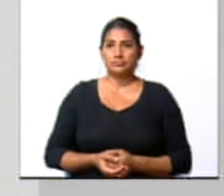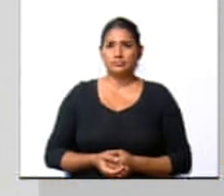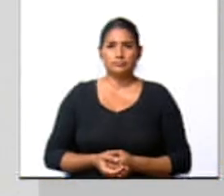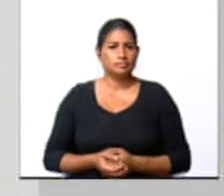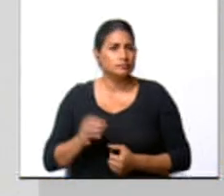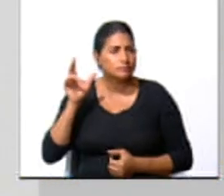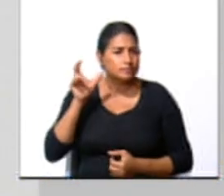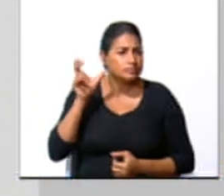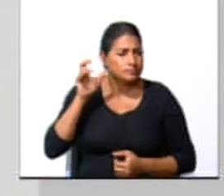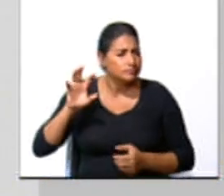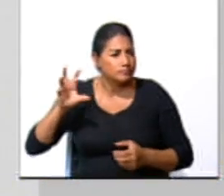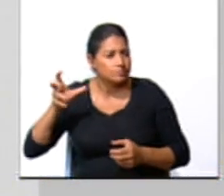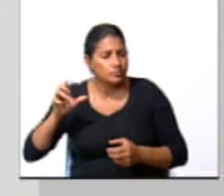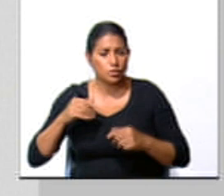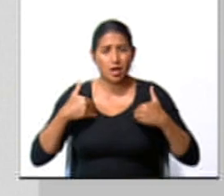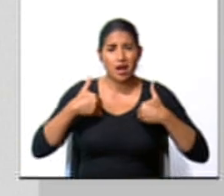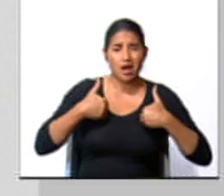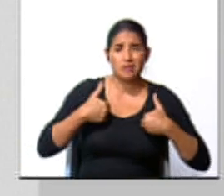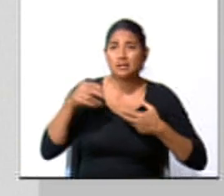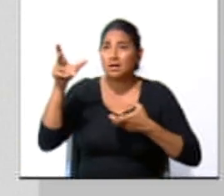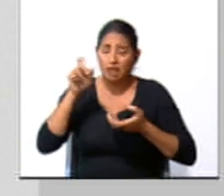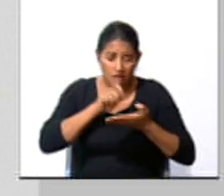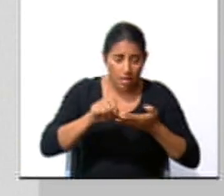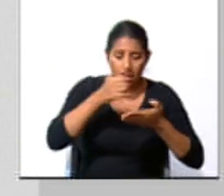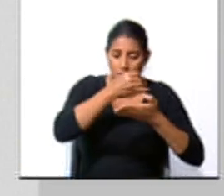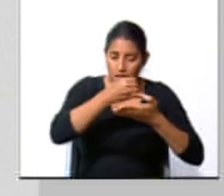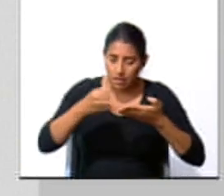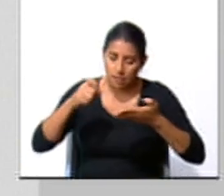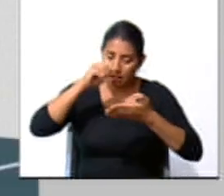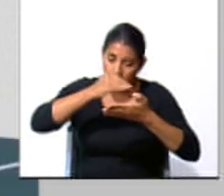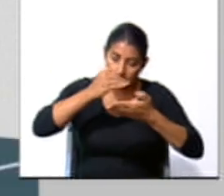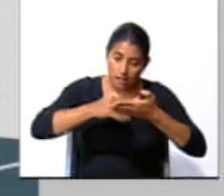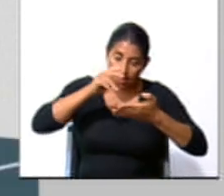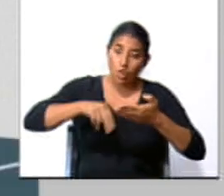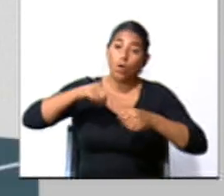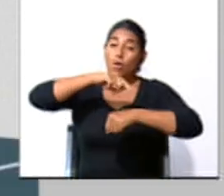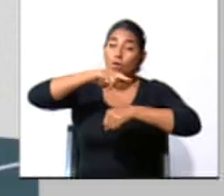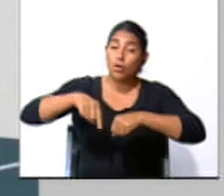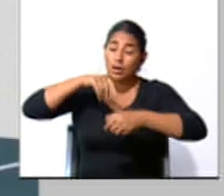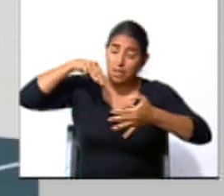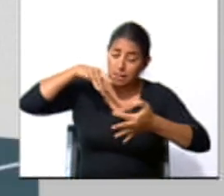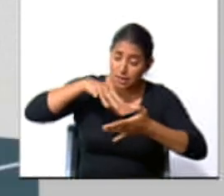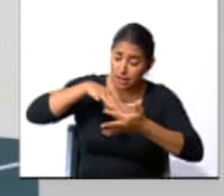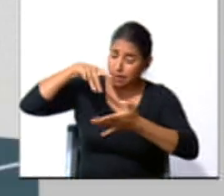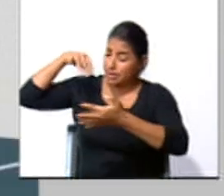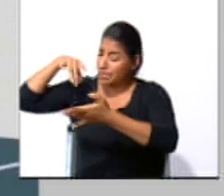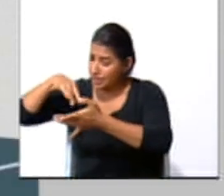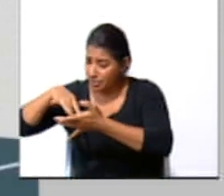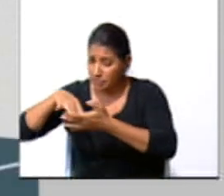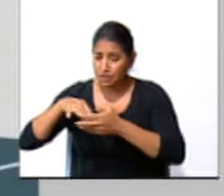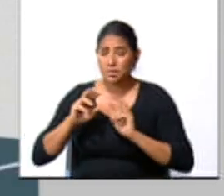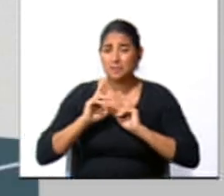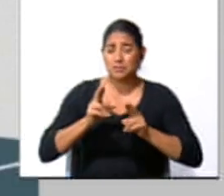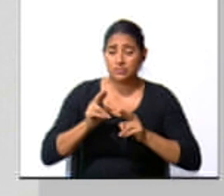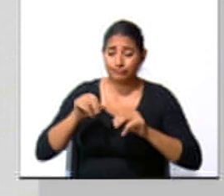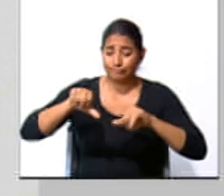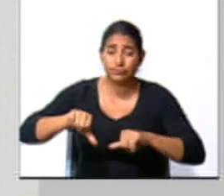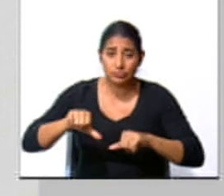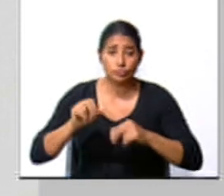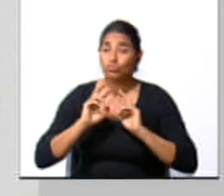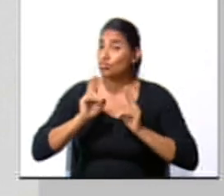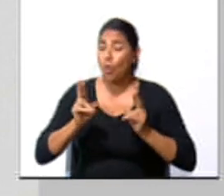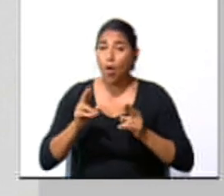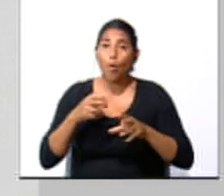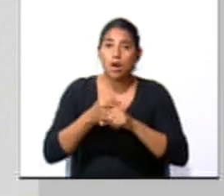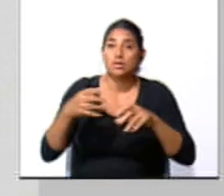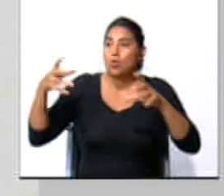Si estás cansado de tomar apuntes lineales y estudiar por horas de horas sin resultados reales o de